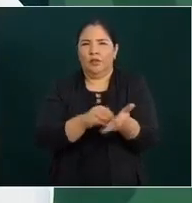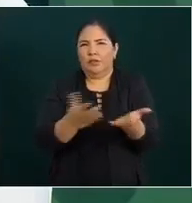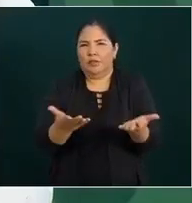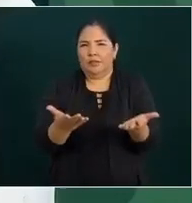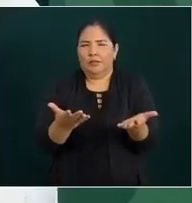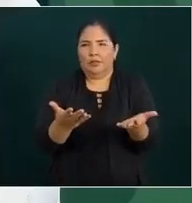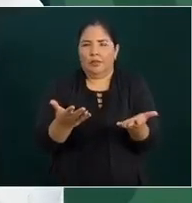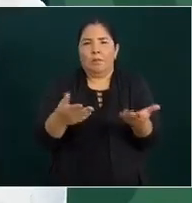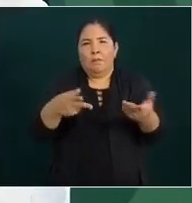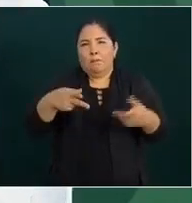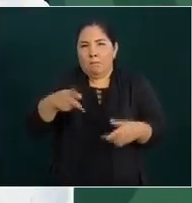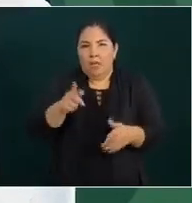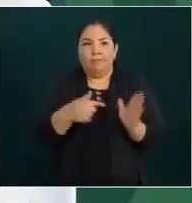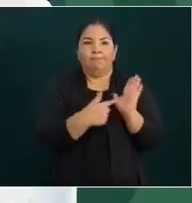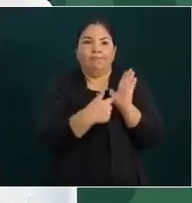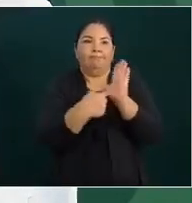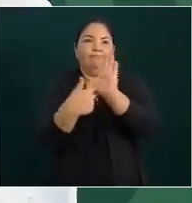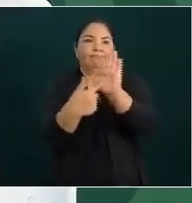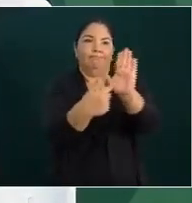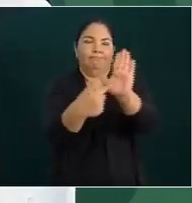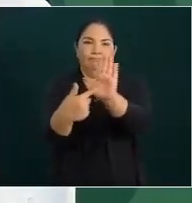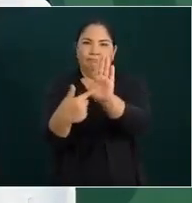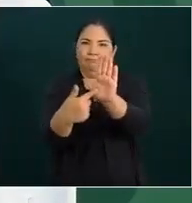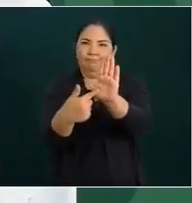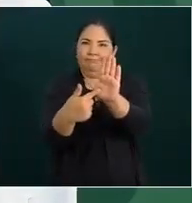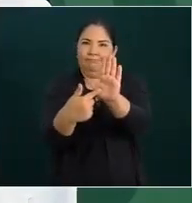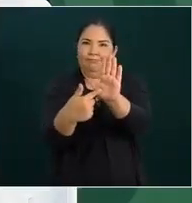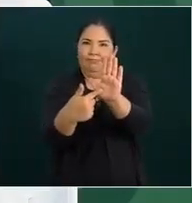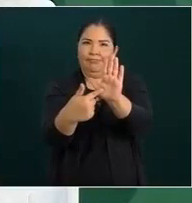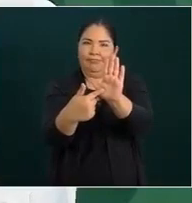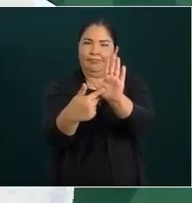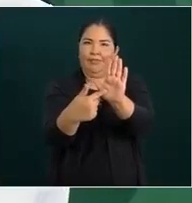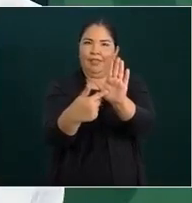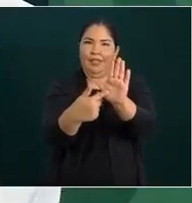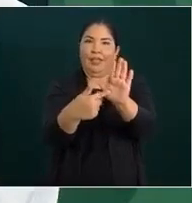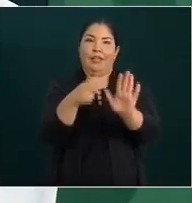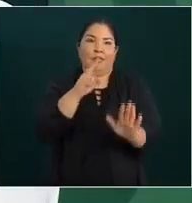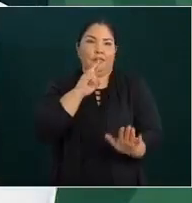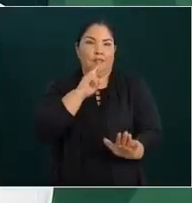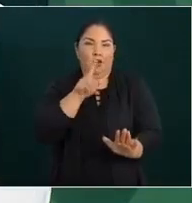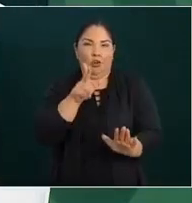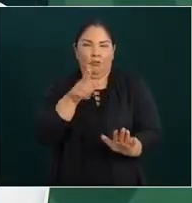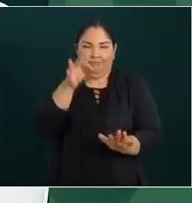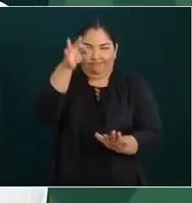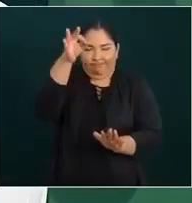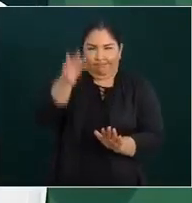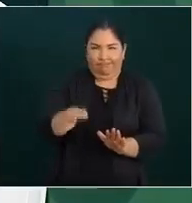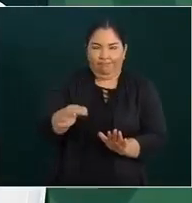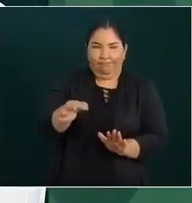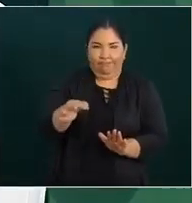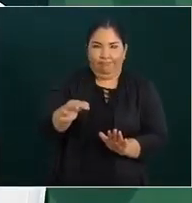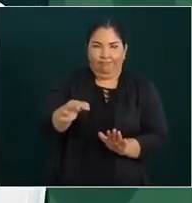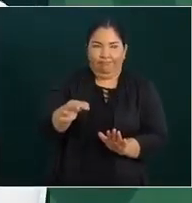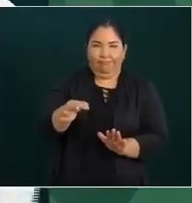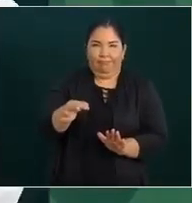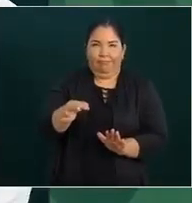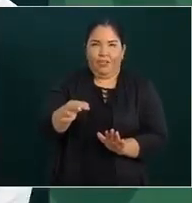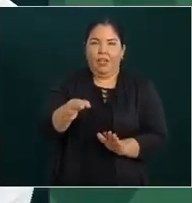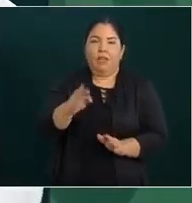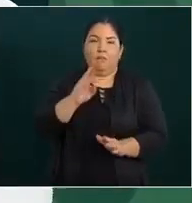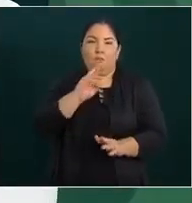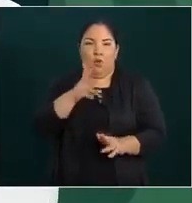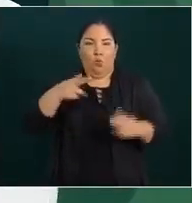Pero les vamos a demostrar que es más eficaz, más